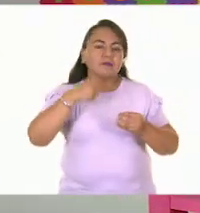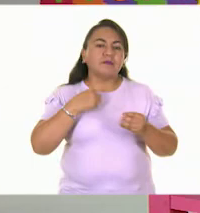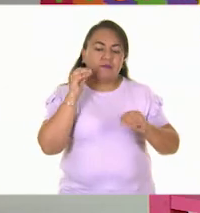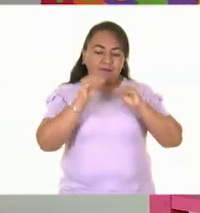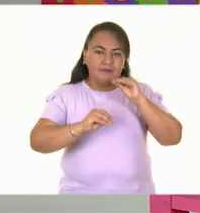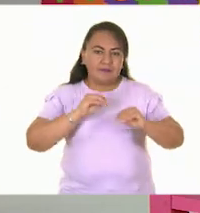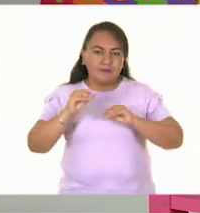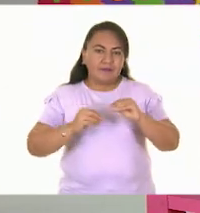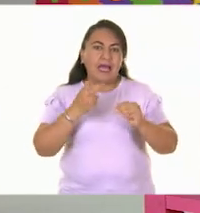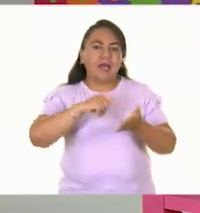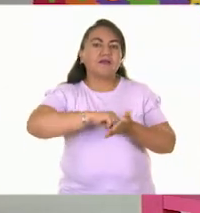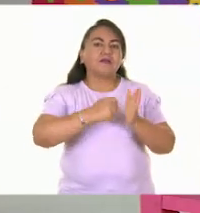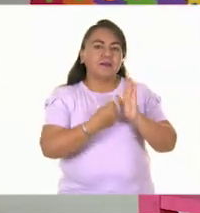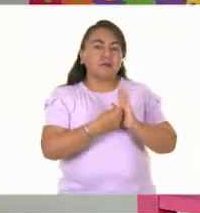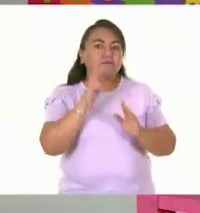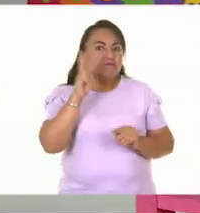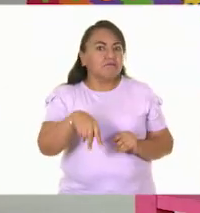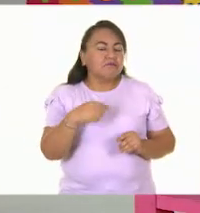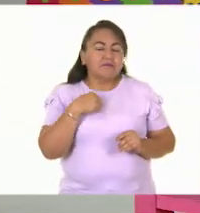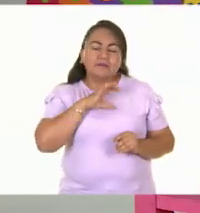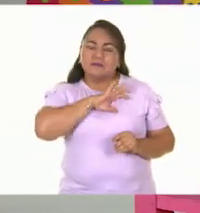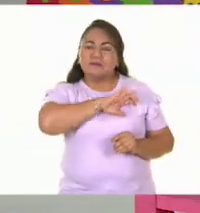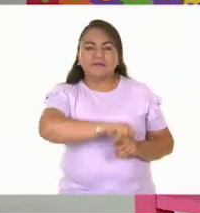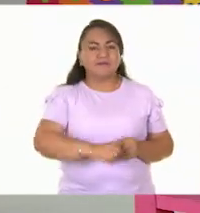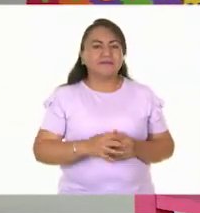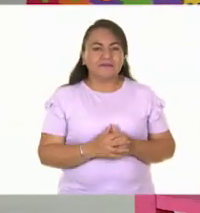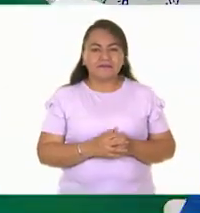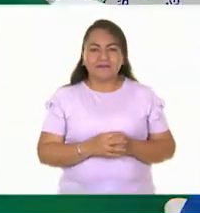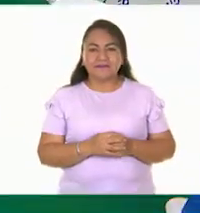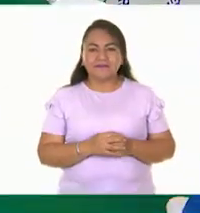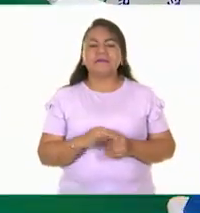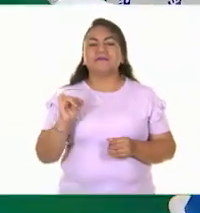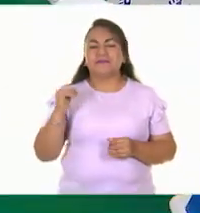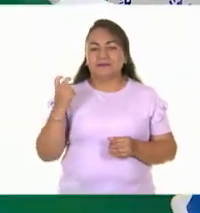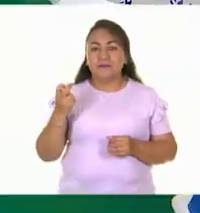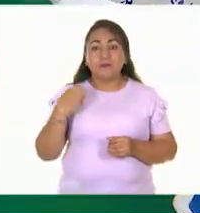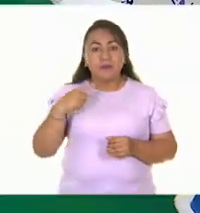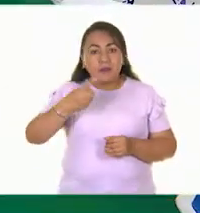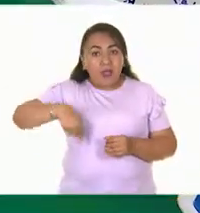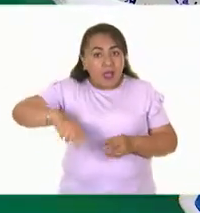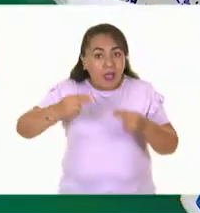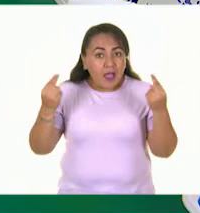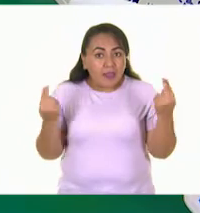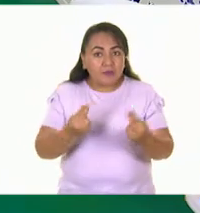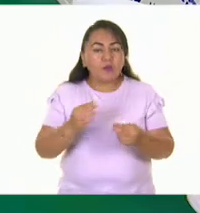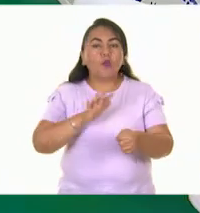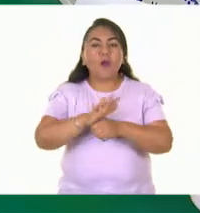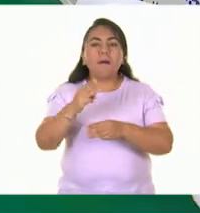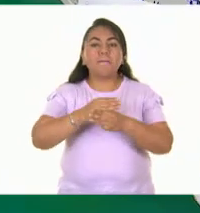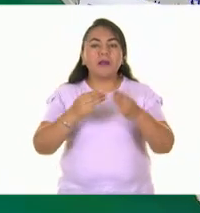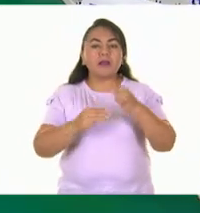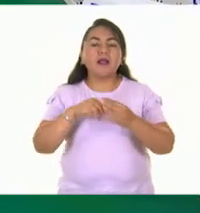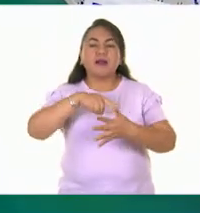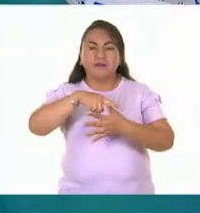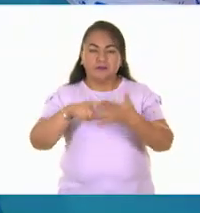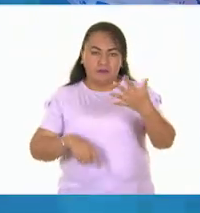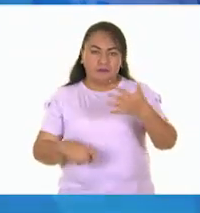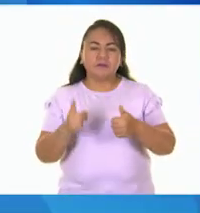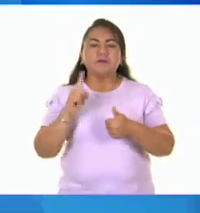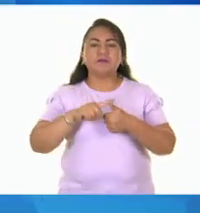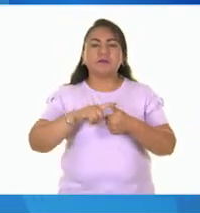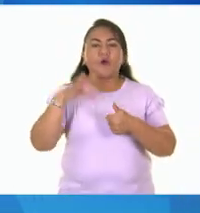composición con esta técnica que la verdad a mí me encantó. Exacto. Y para ello vamos a necesitar los siguientes materiales. Que van a ser